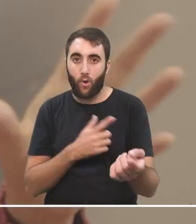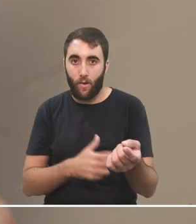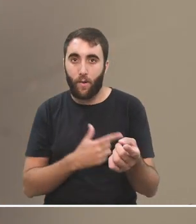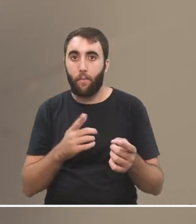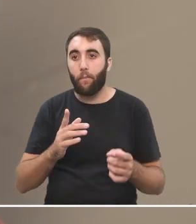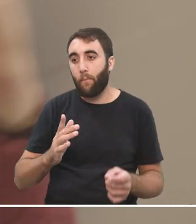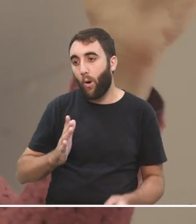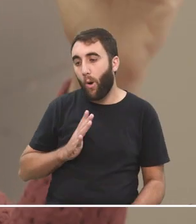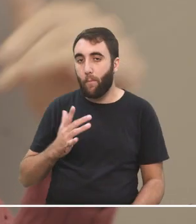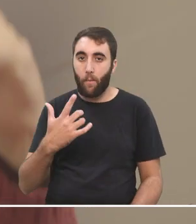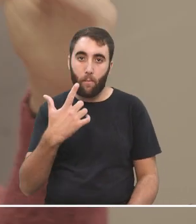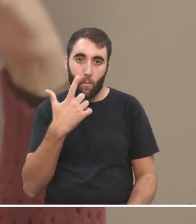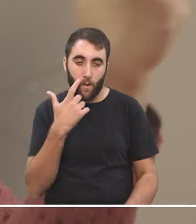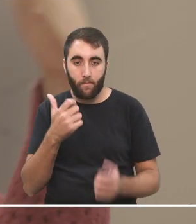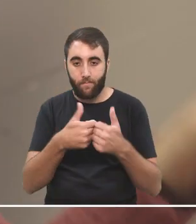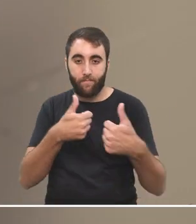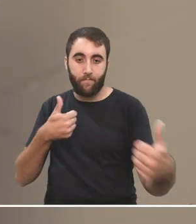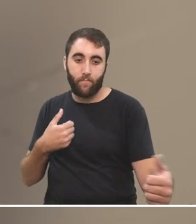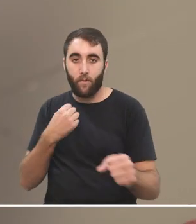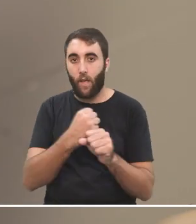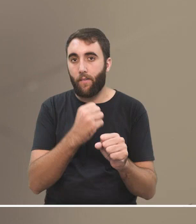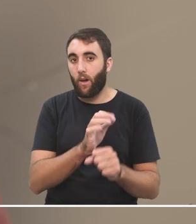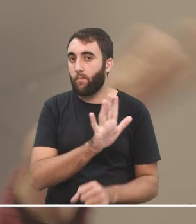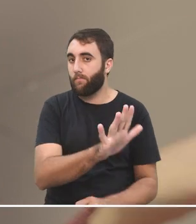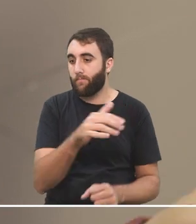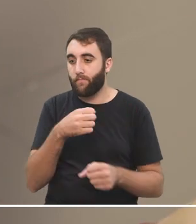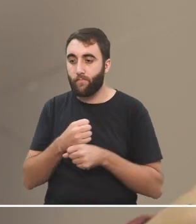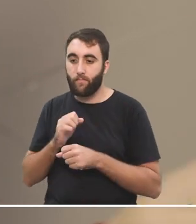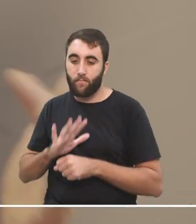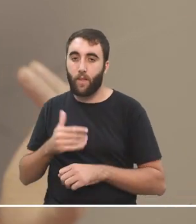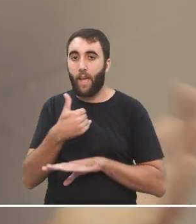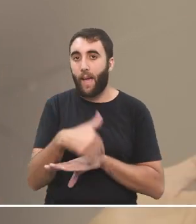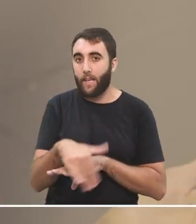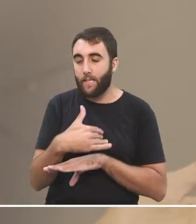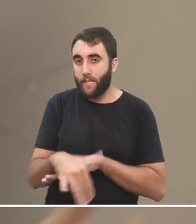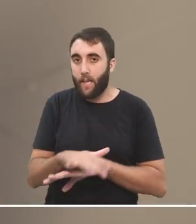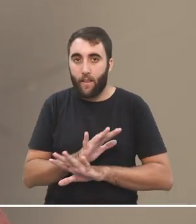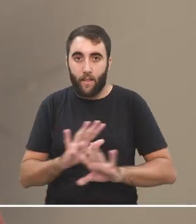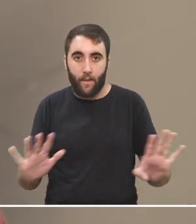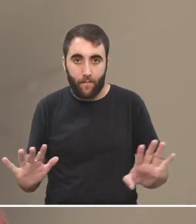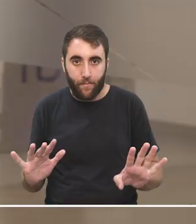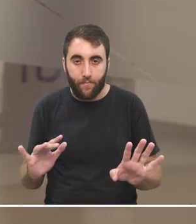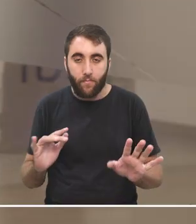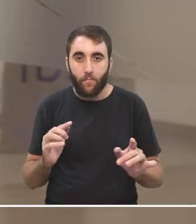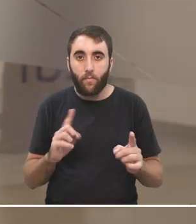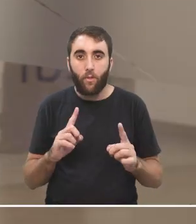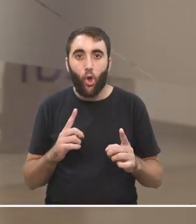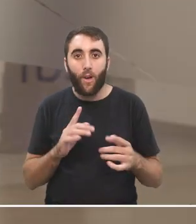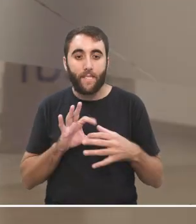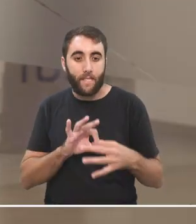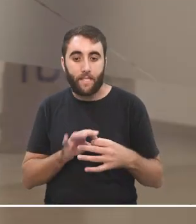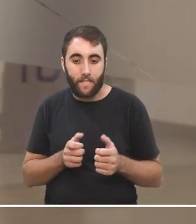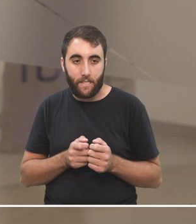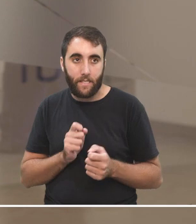marido y mujer, estoy en el trabajo, y bueno, estoy en el trabajo, estoy en el trabajo, o sea, estoy en la calle, estoy en la calle, y no, no estoy,